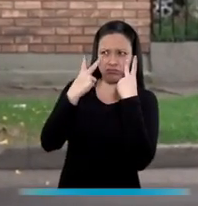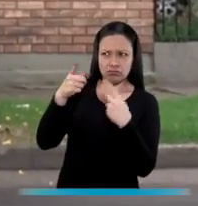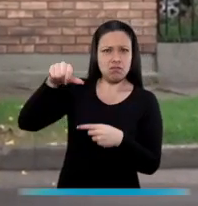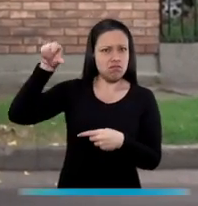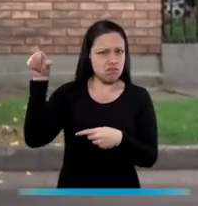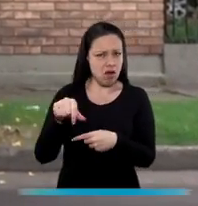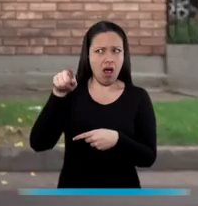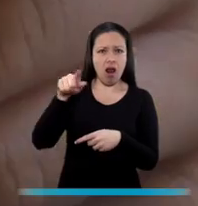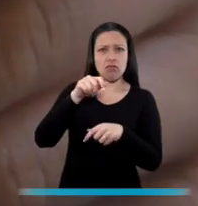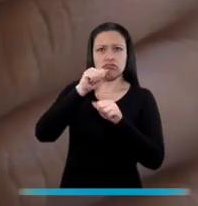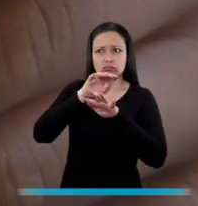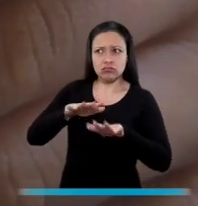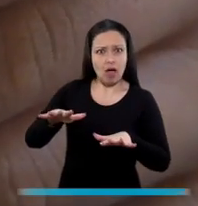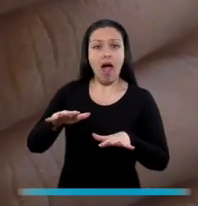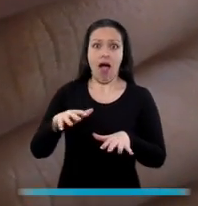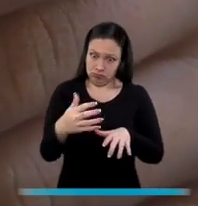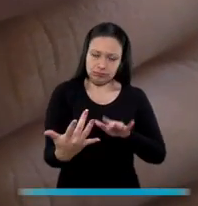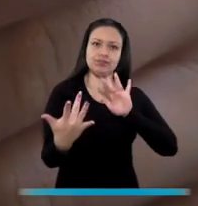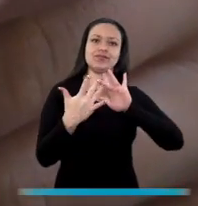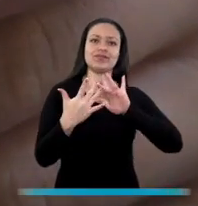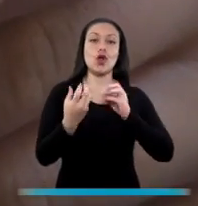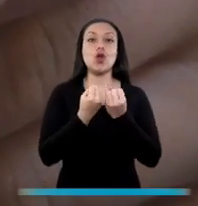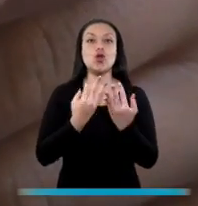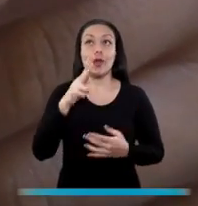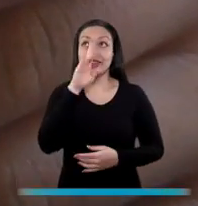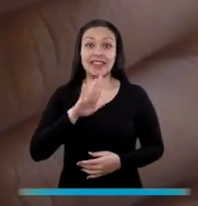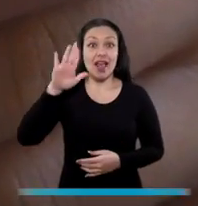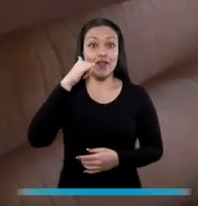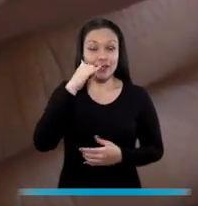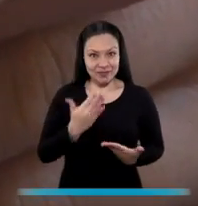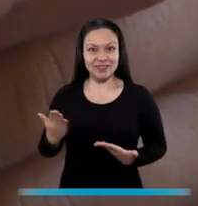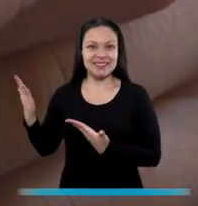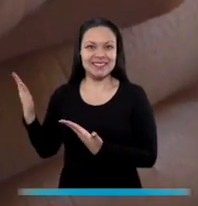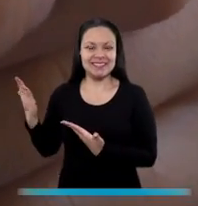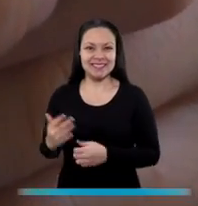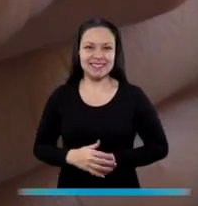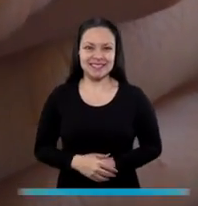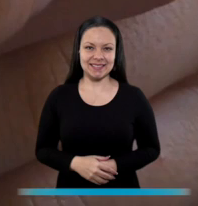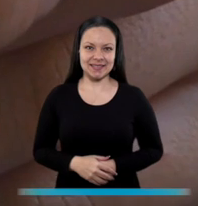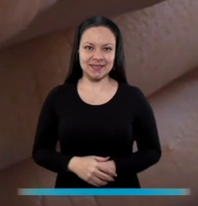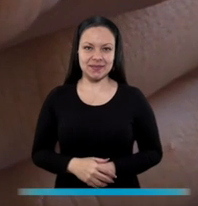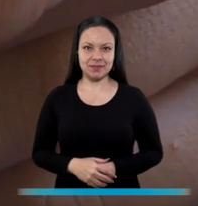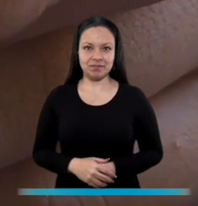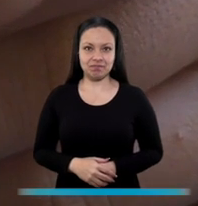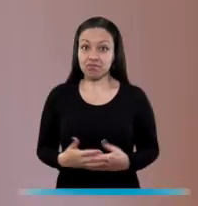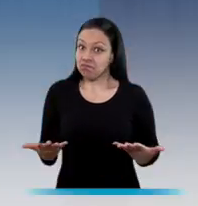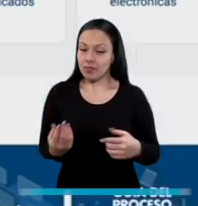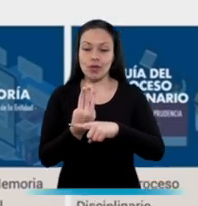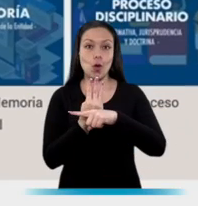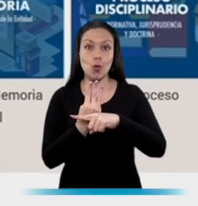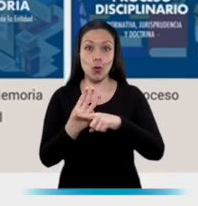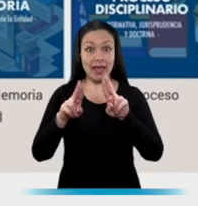en el campo de lo público, comuníquense con nosotros a la Línea Telefónica Nacional 018000 940808